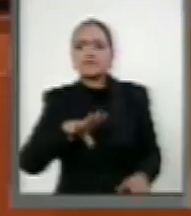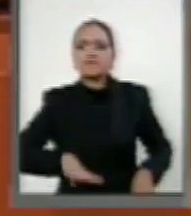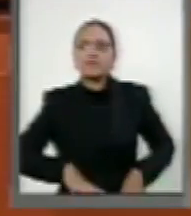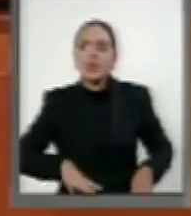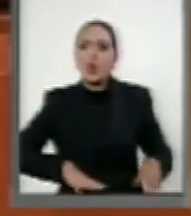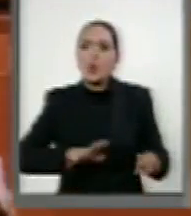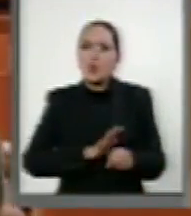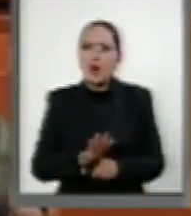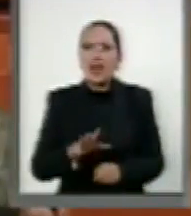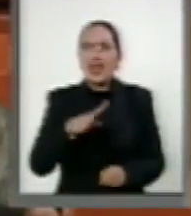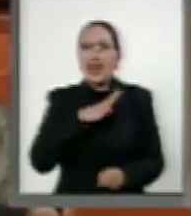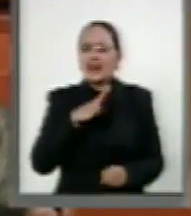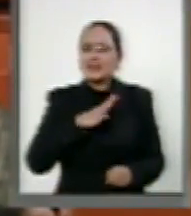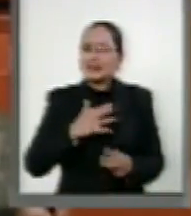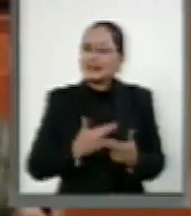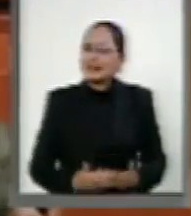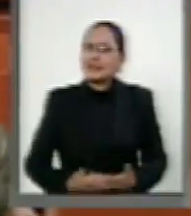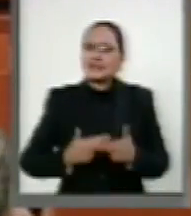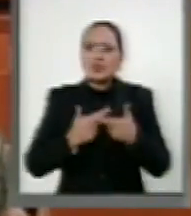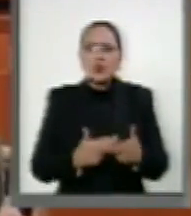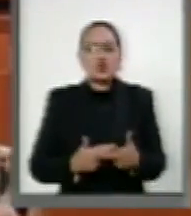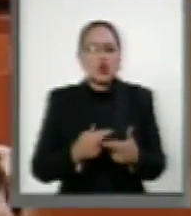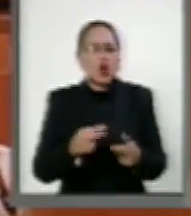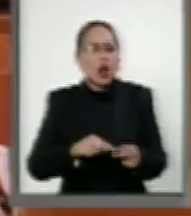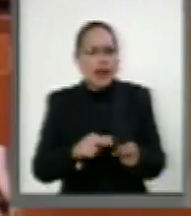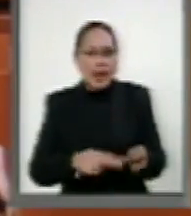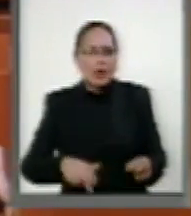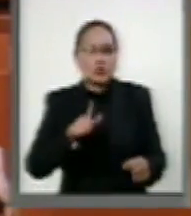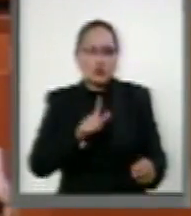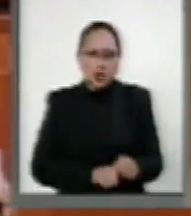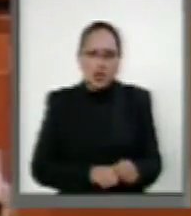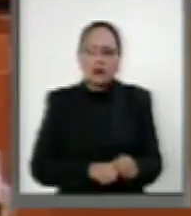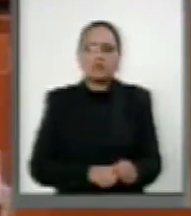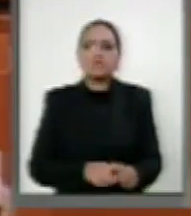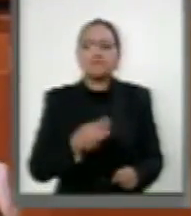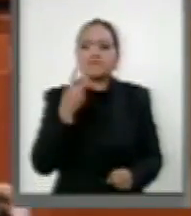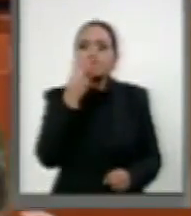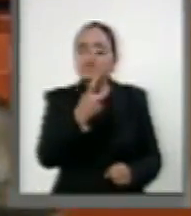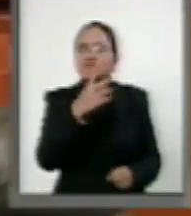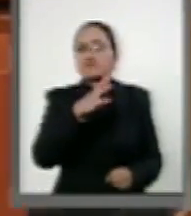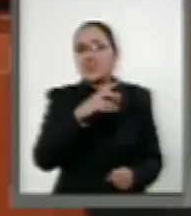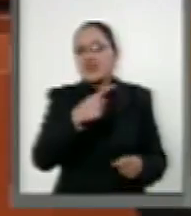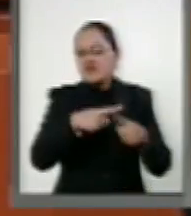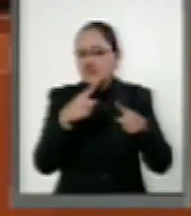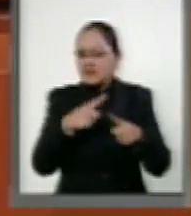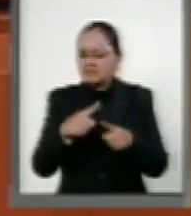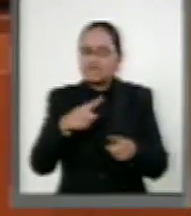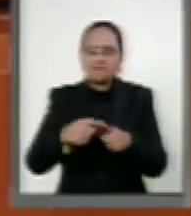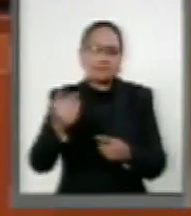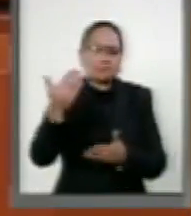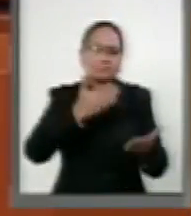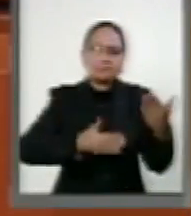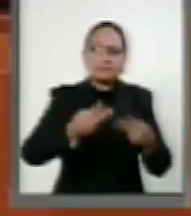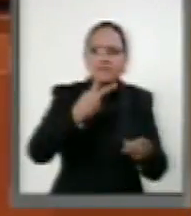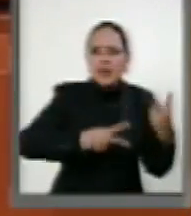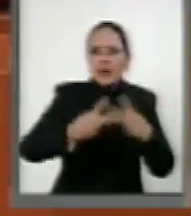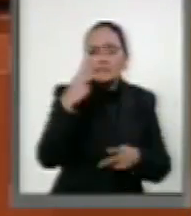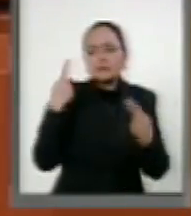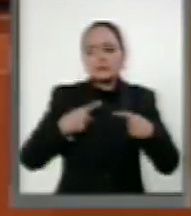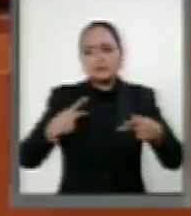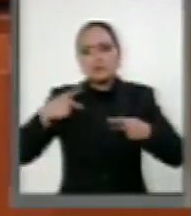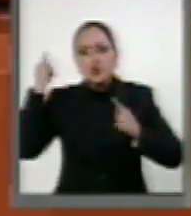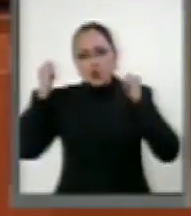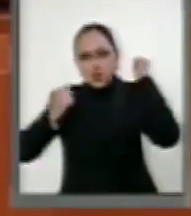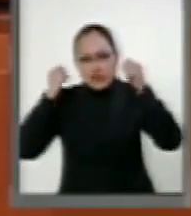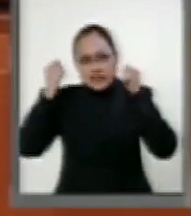por contar con una gran riqueza de recursos naturales, una gran potencialidad turística y de anfitrionía